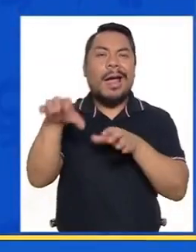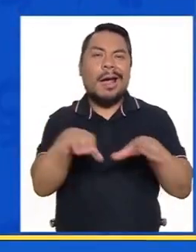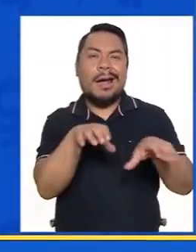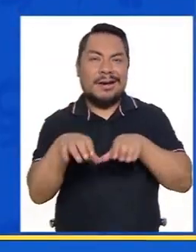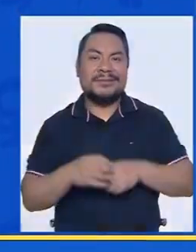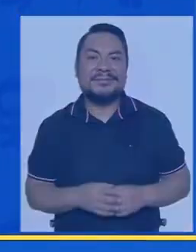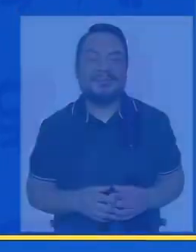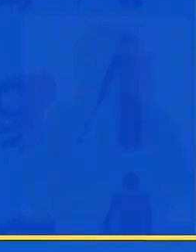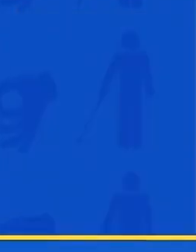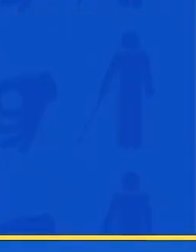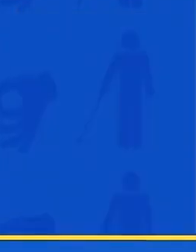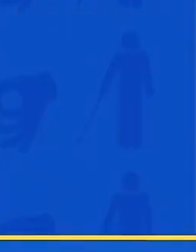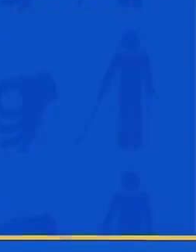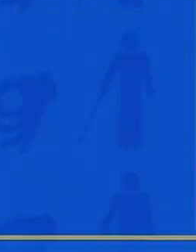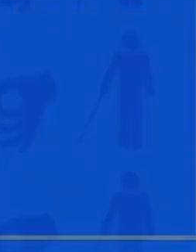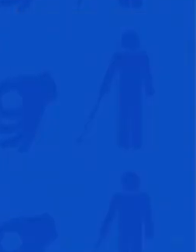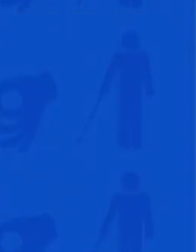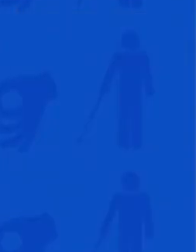actividades.